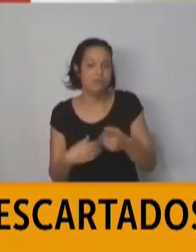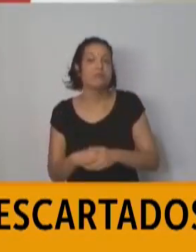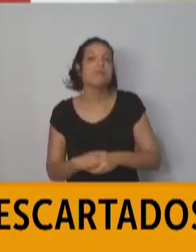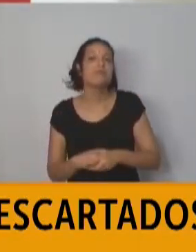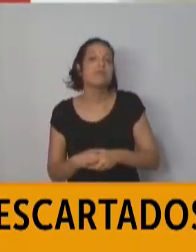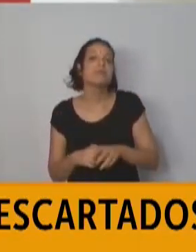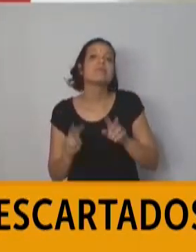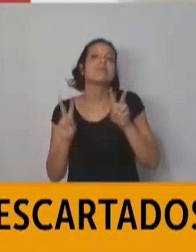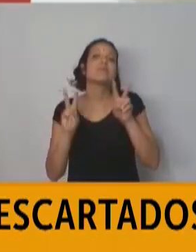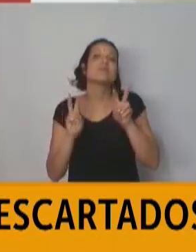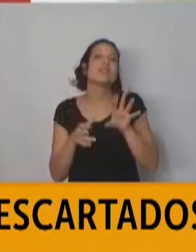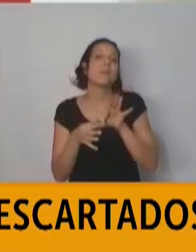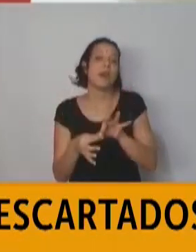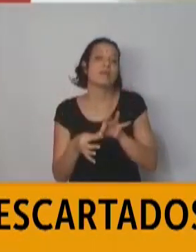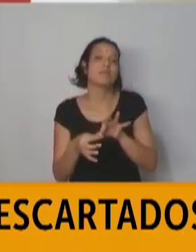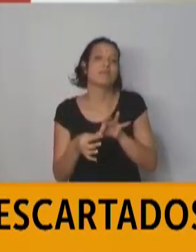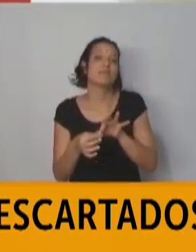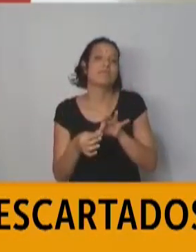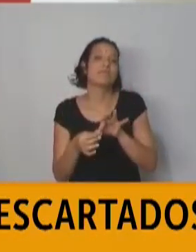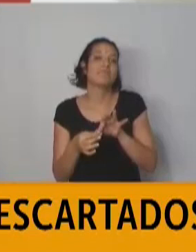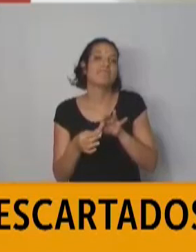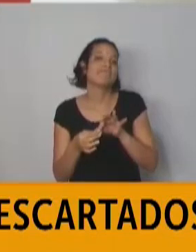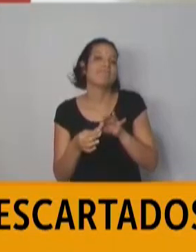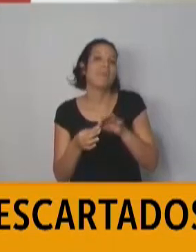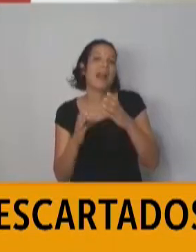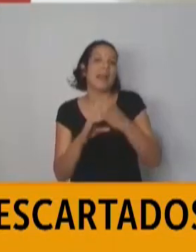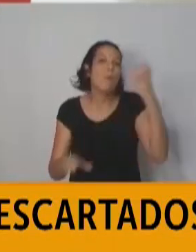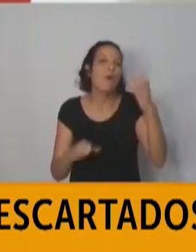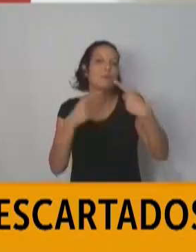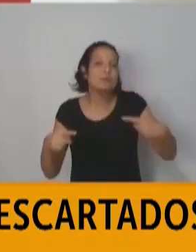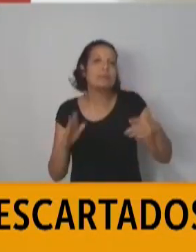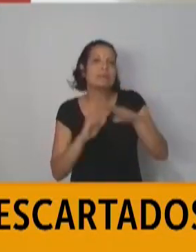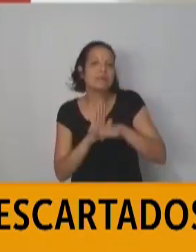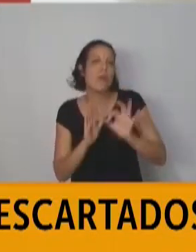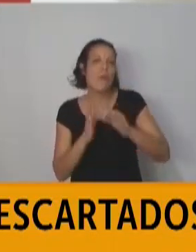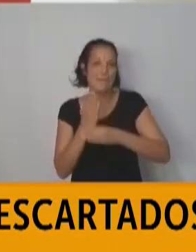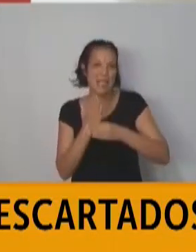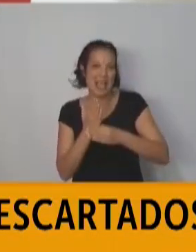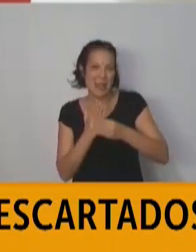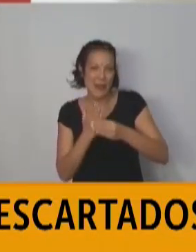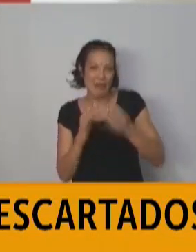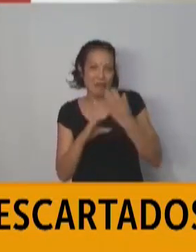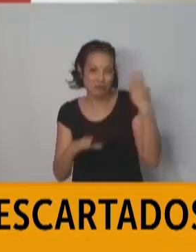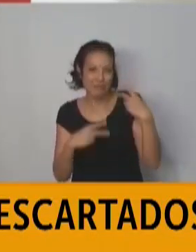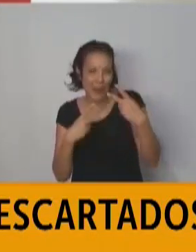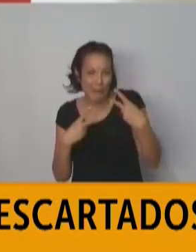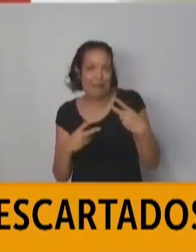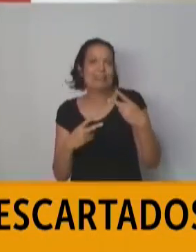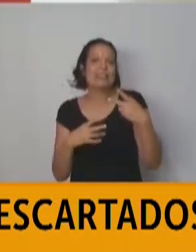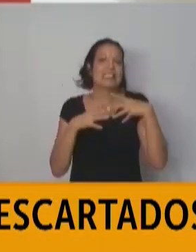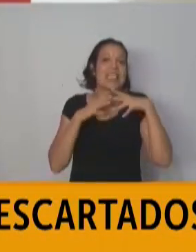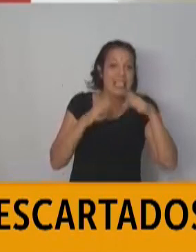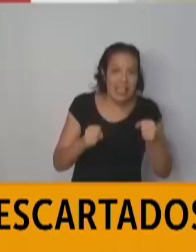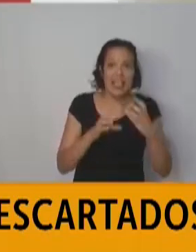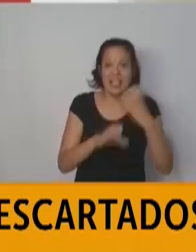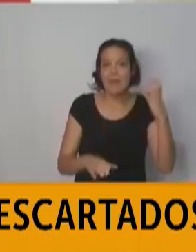Respecto a las medidas que tienen que tomar los transportes, con el Ministerio de Transporte y la Secretaría de Transporte también